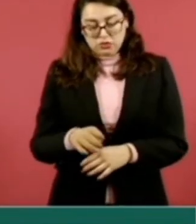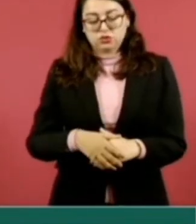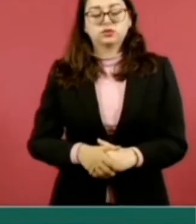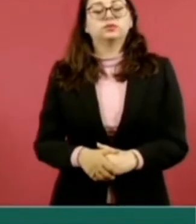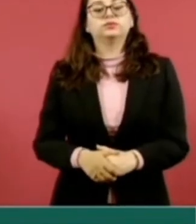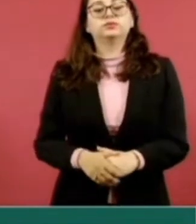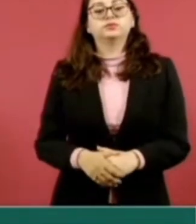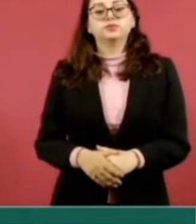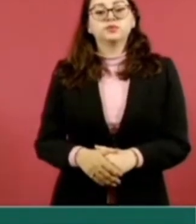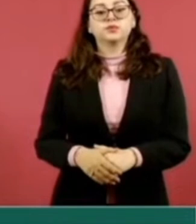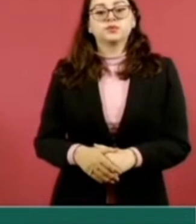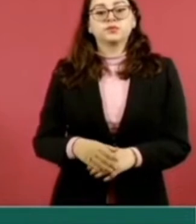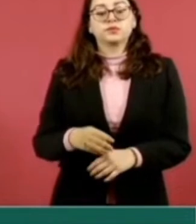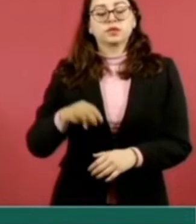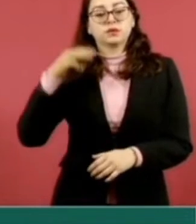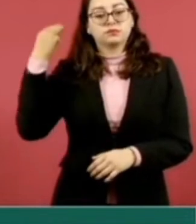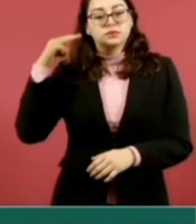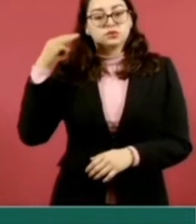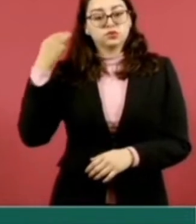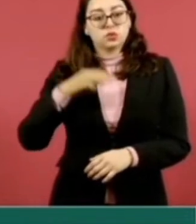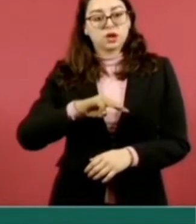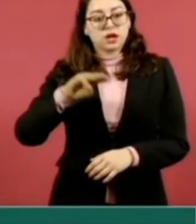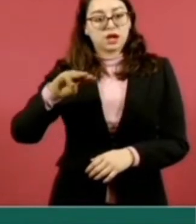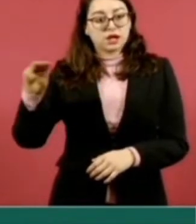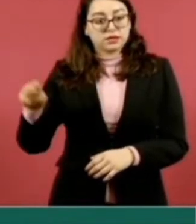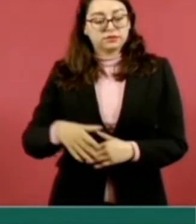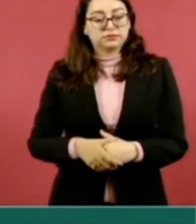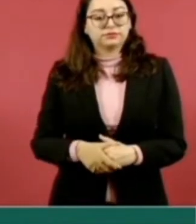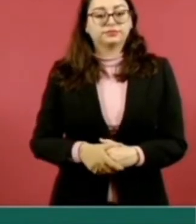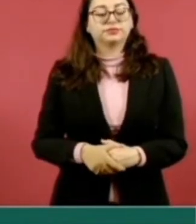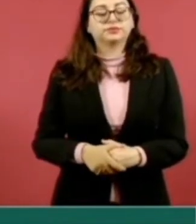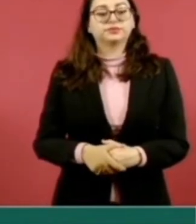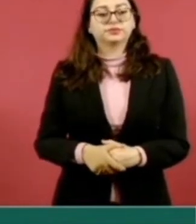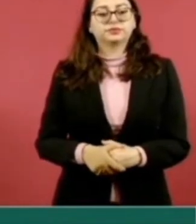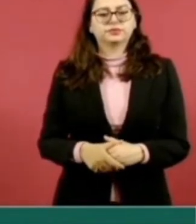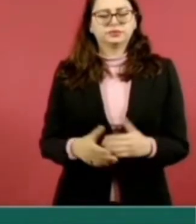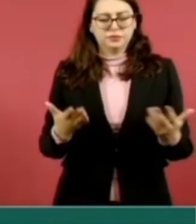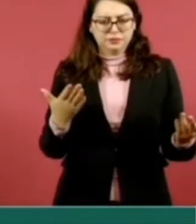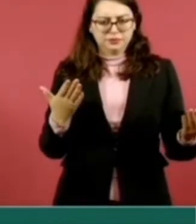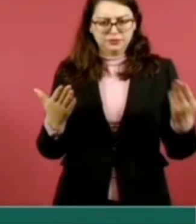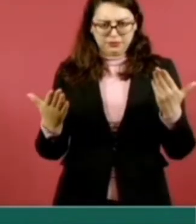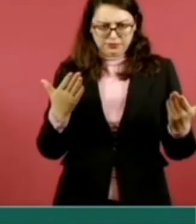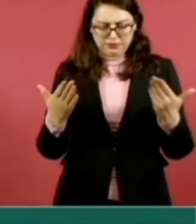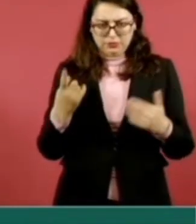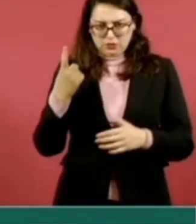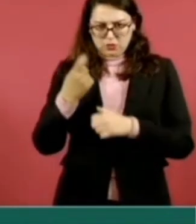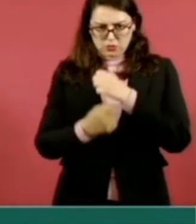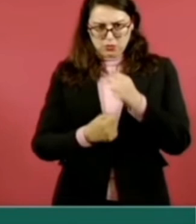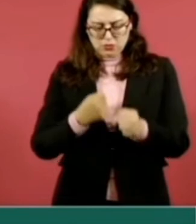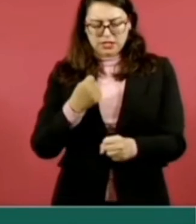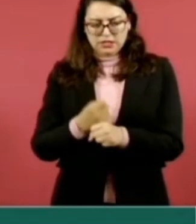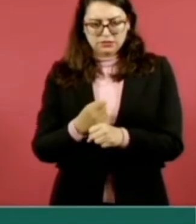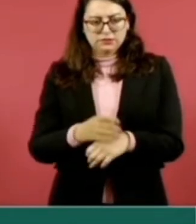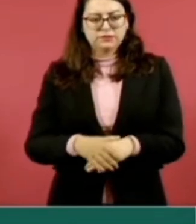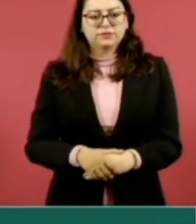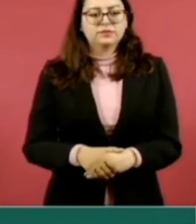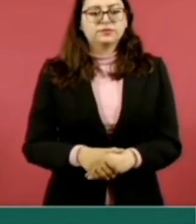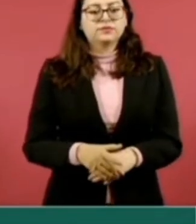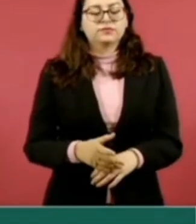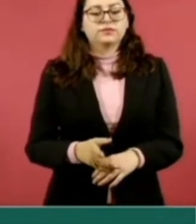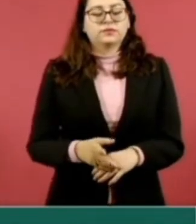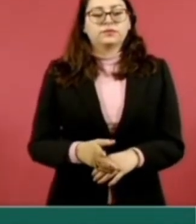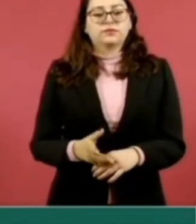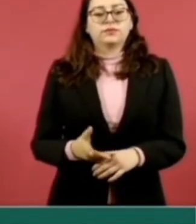caso de Michoacán, en comparación con el primer trimestre del 2022, la productividad